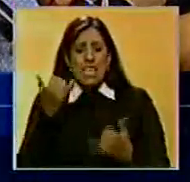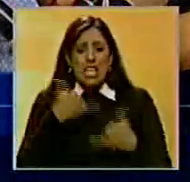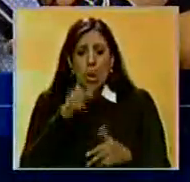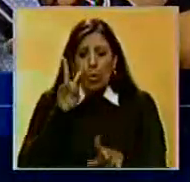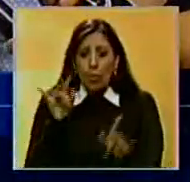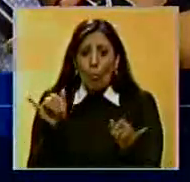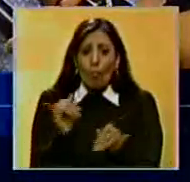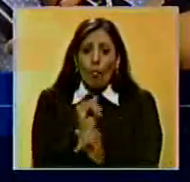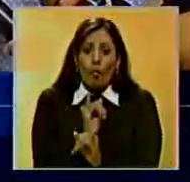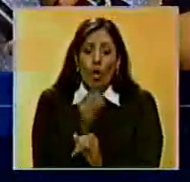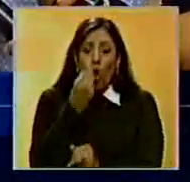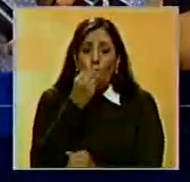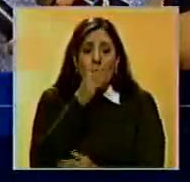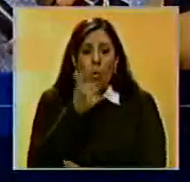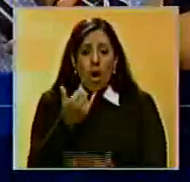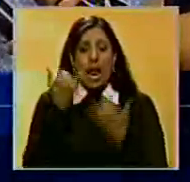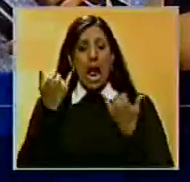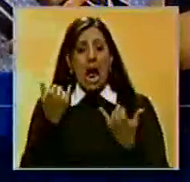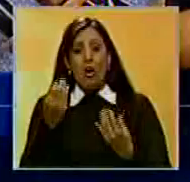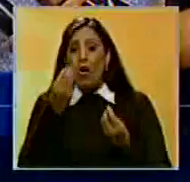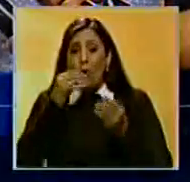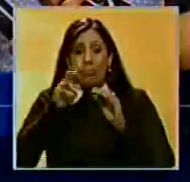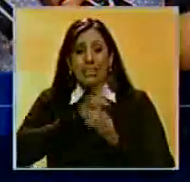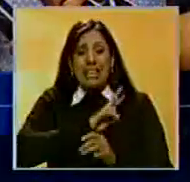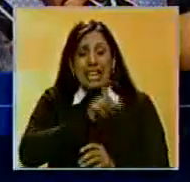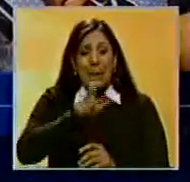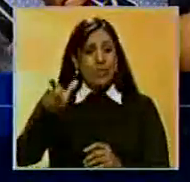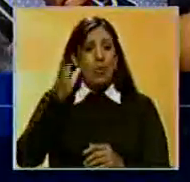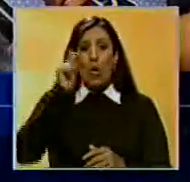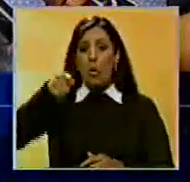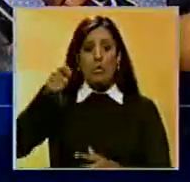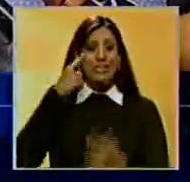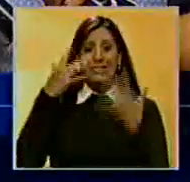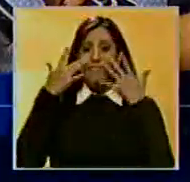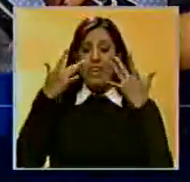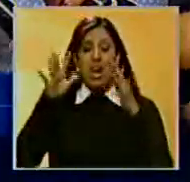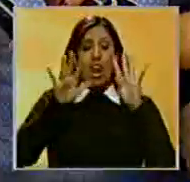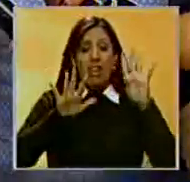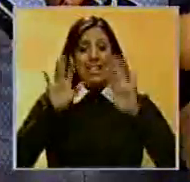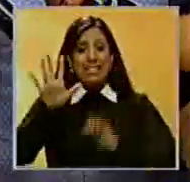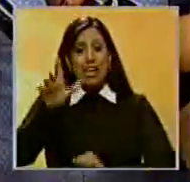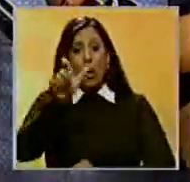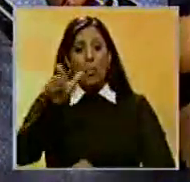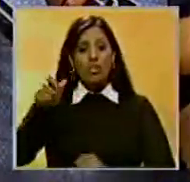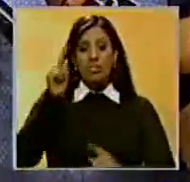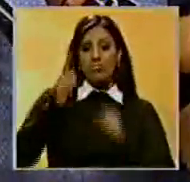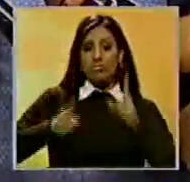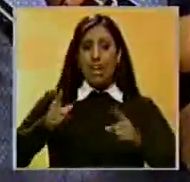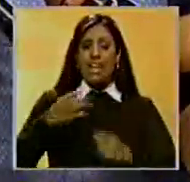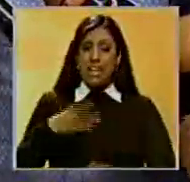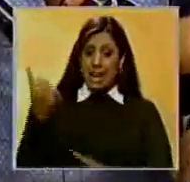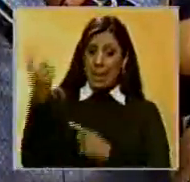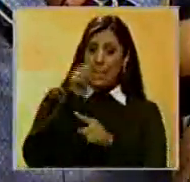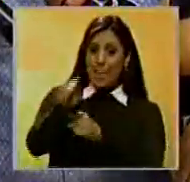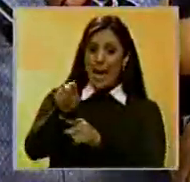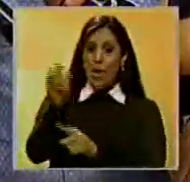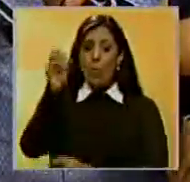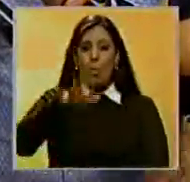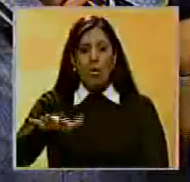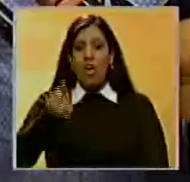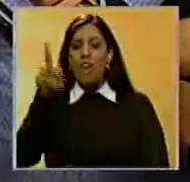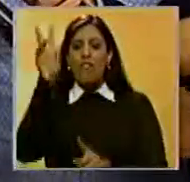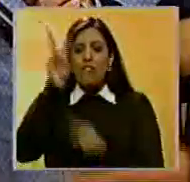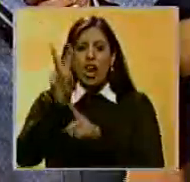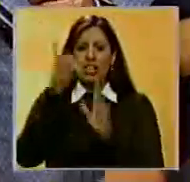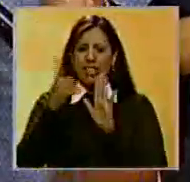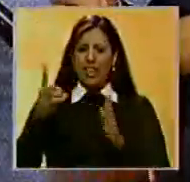tienen sus hijos, que la inseguridad nos esté matando. Un poder judicial que no se ha visto que tiene un 95% de impunidad y pretende decirle al pueblo venezolano que